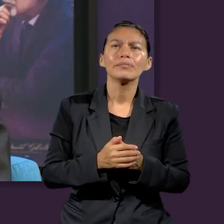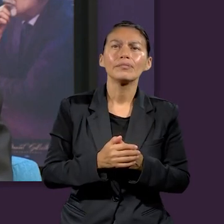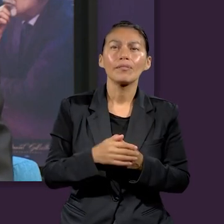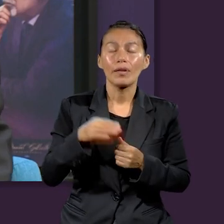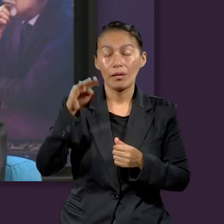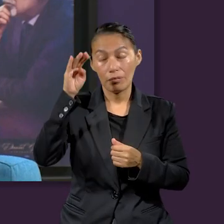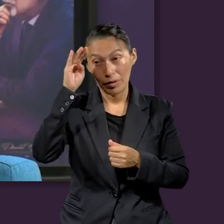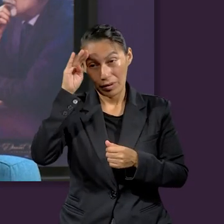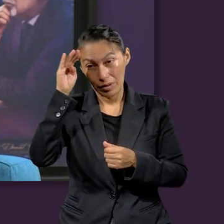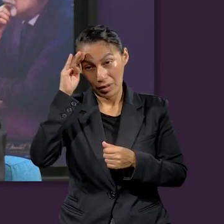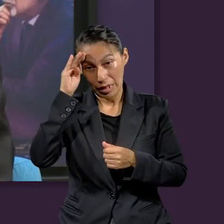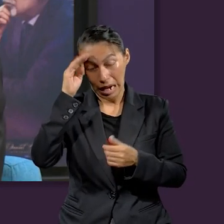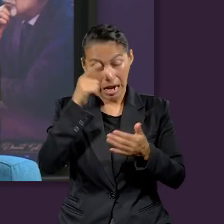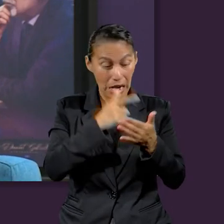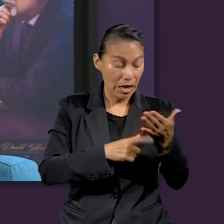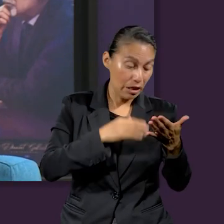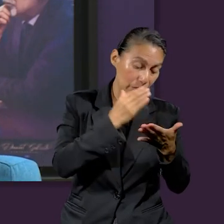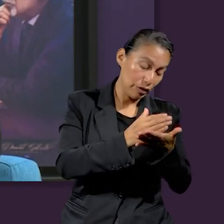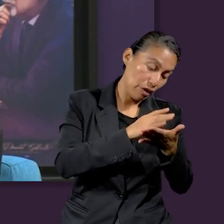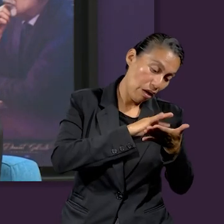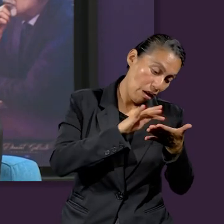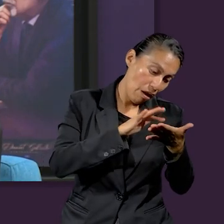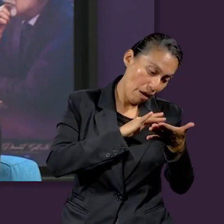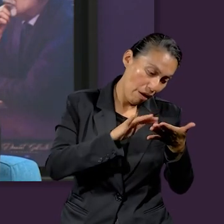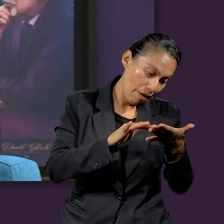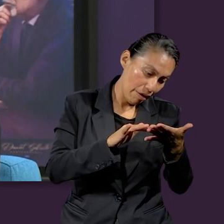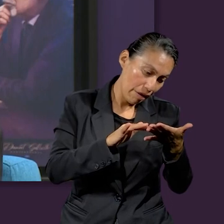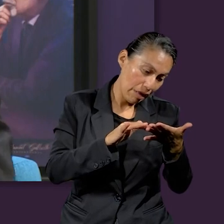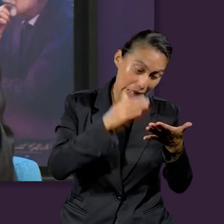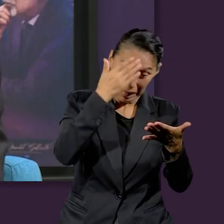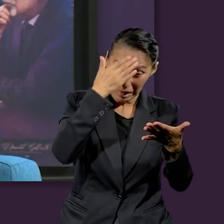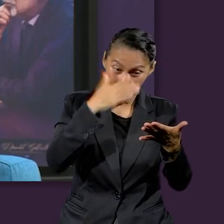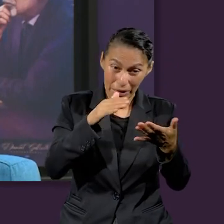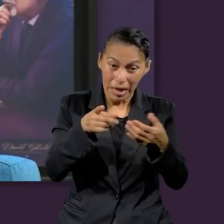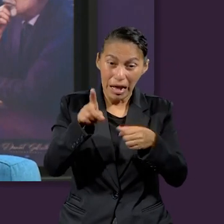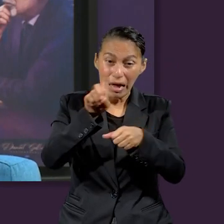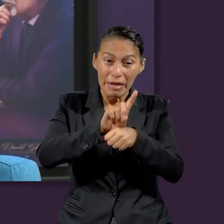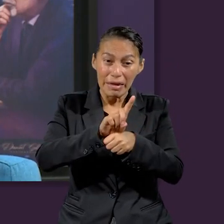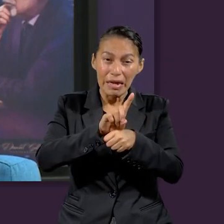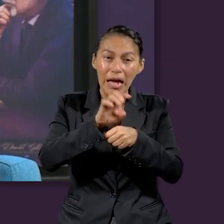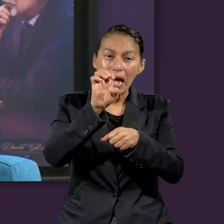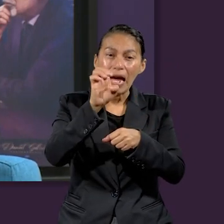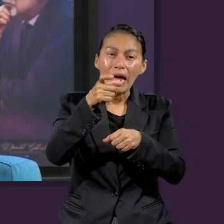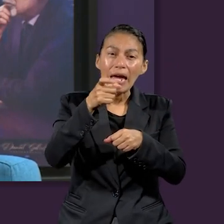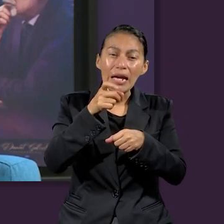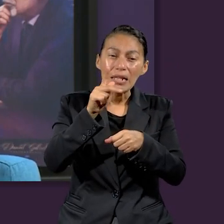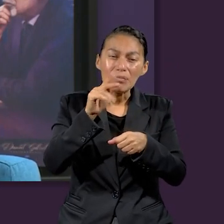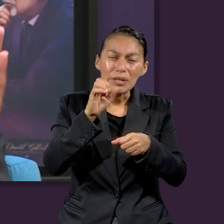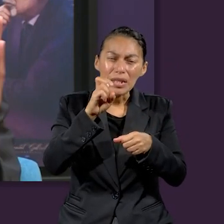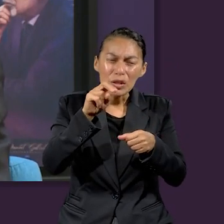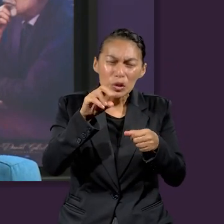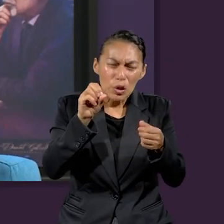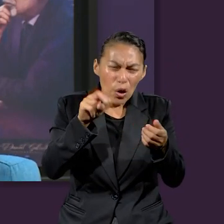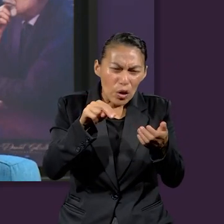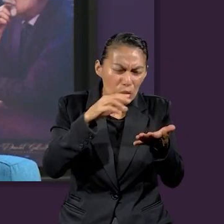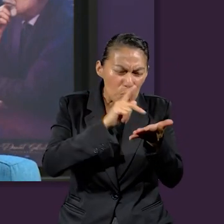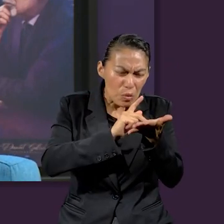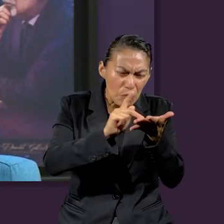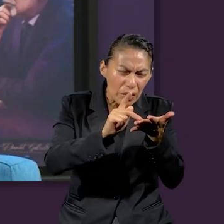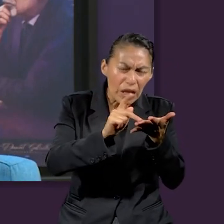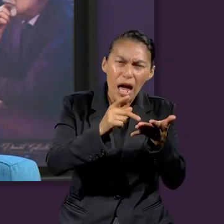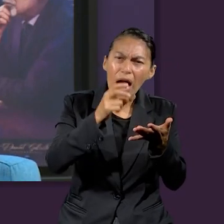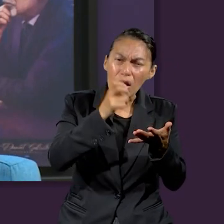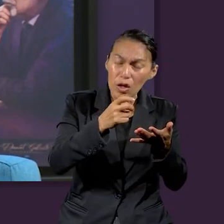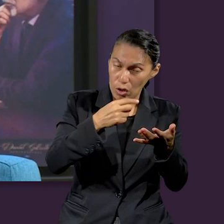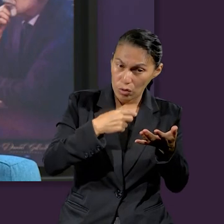pensar o leer la lección y ver que existe un día de expiación donde después de ese día puedo arrepentirme y puedo